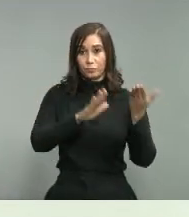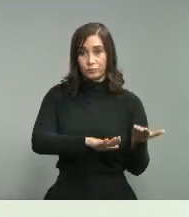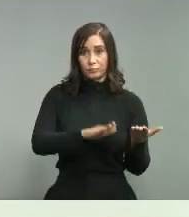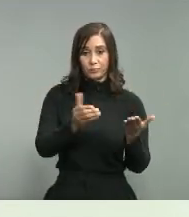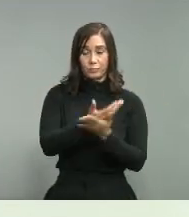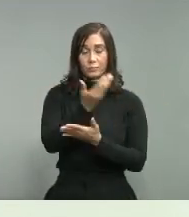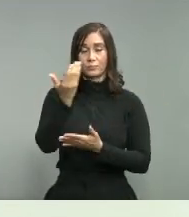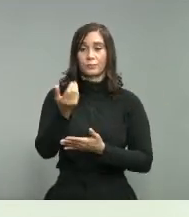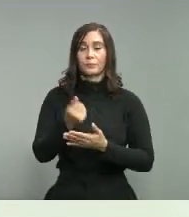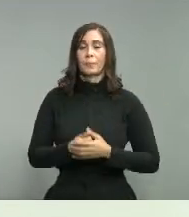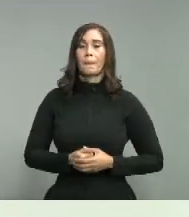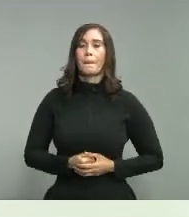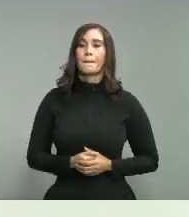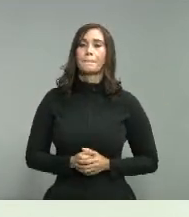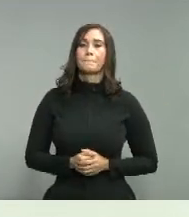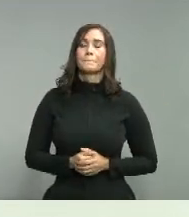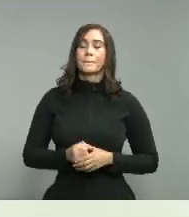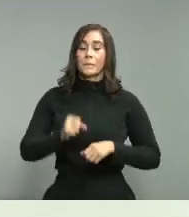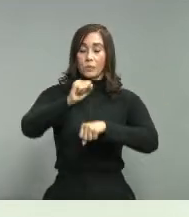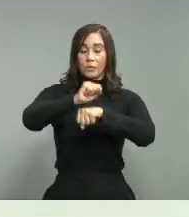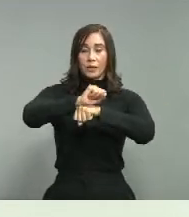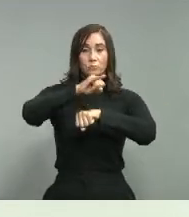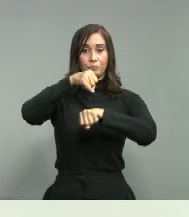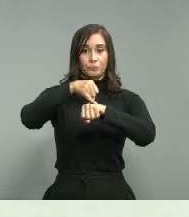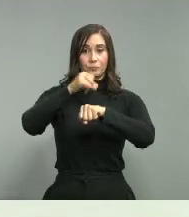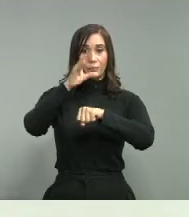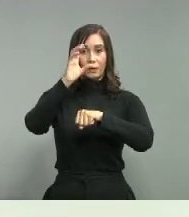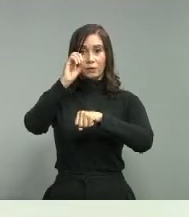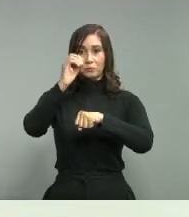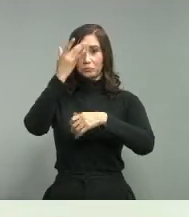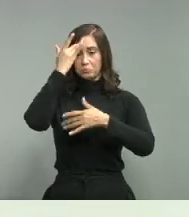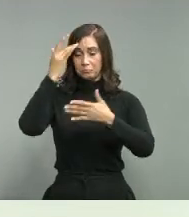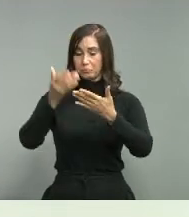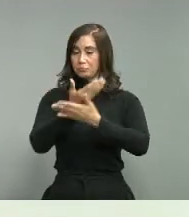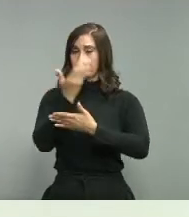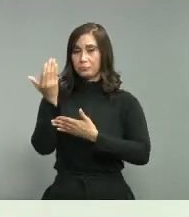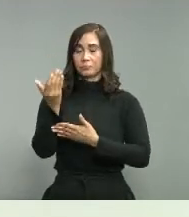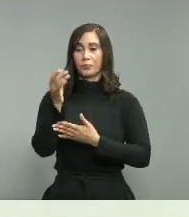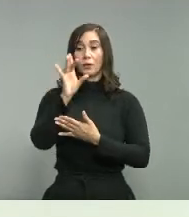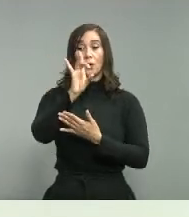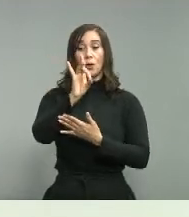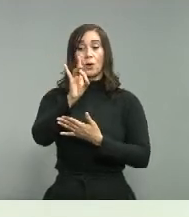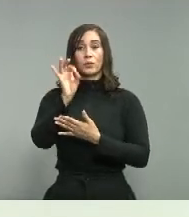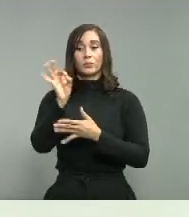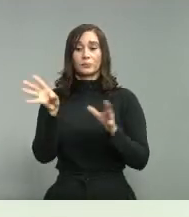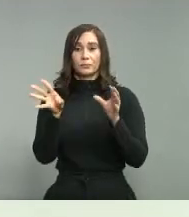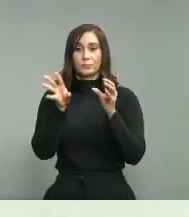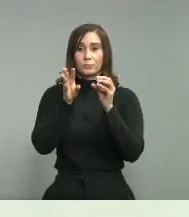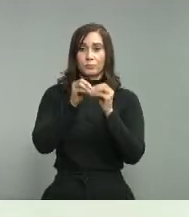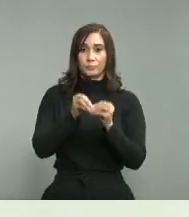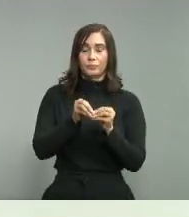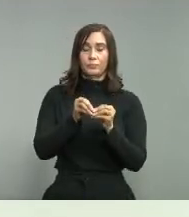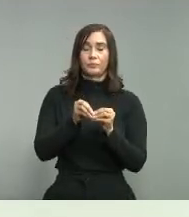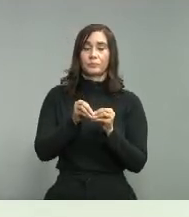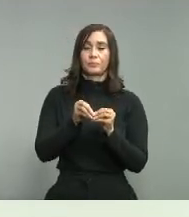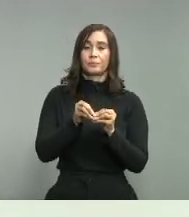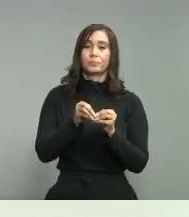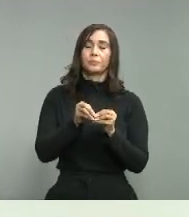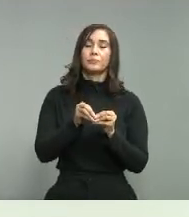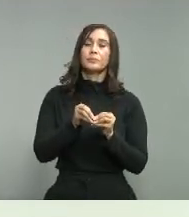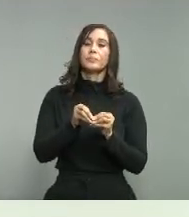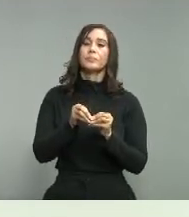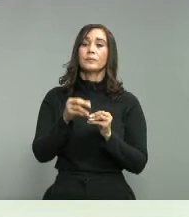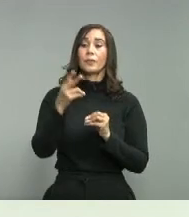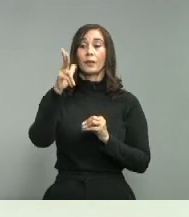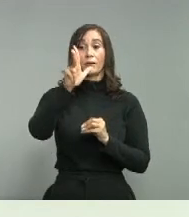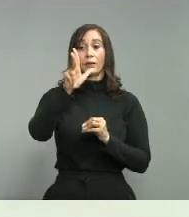san juan 0 casos nuevos 89 acumulados